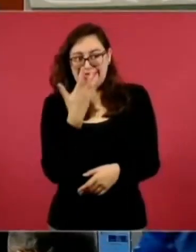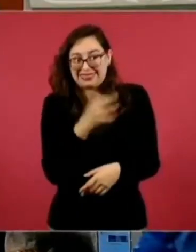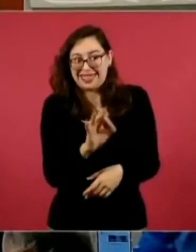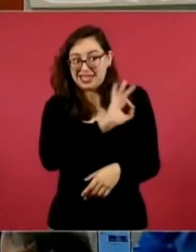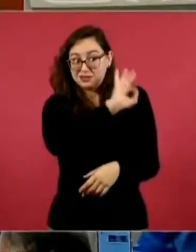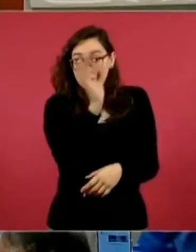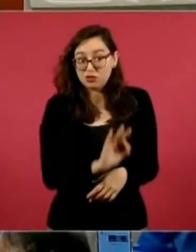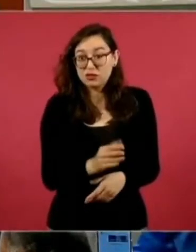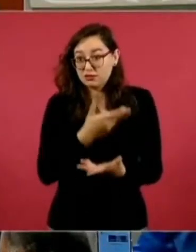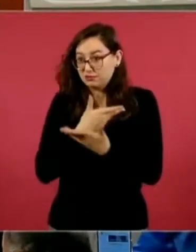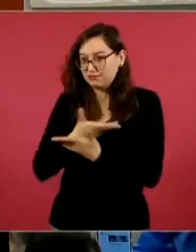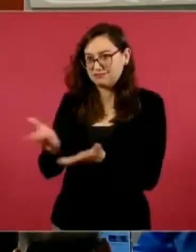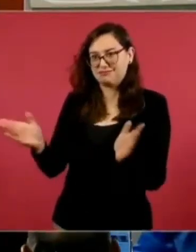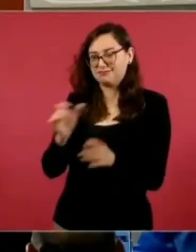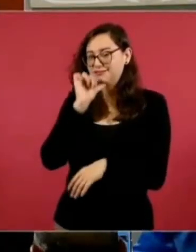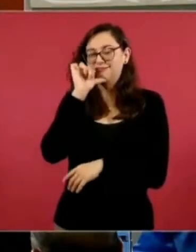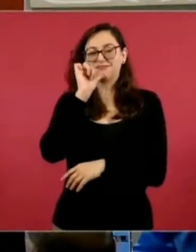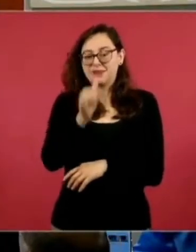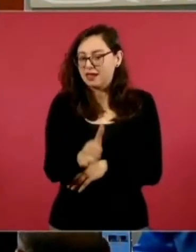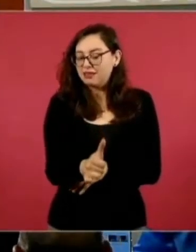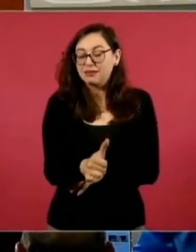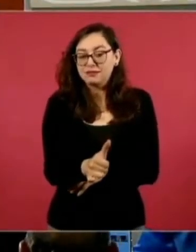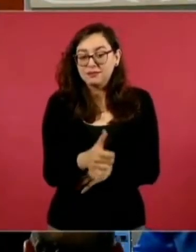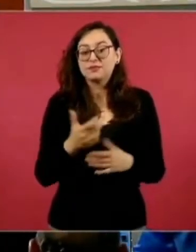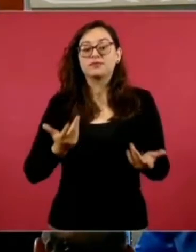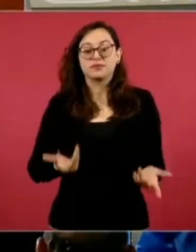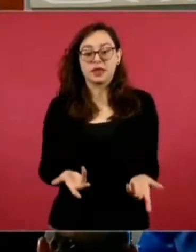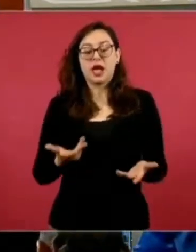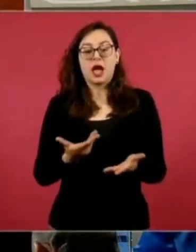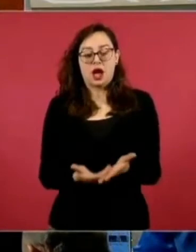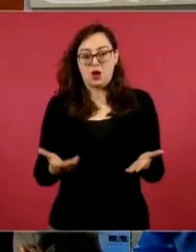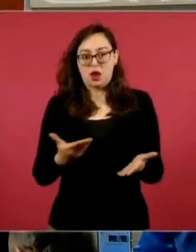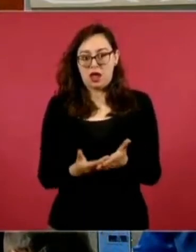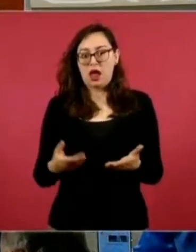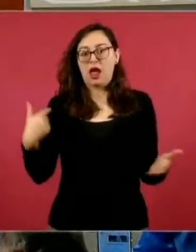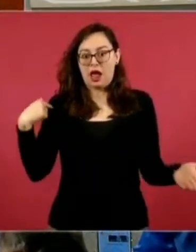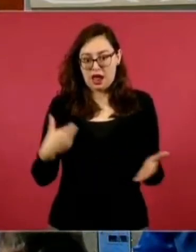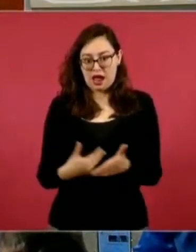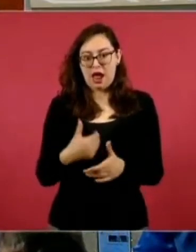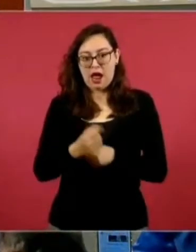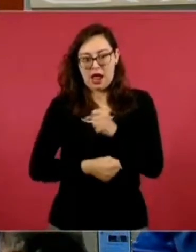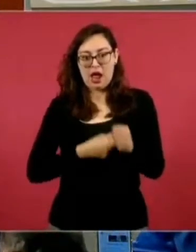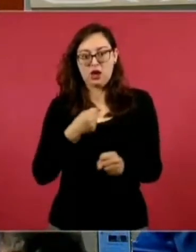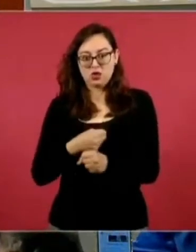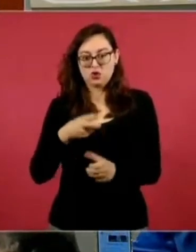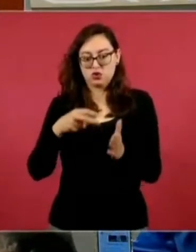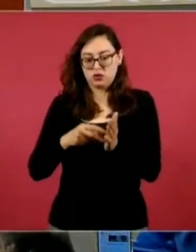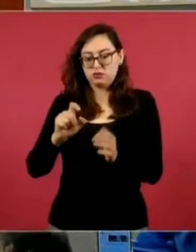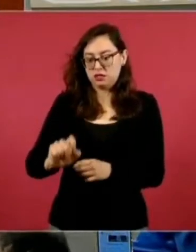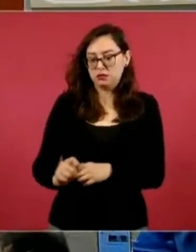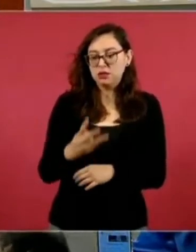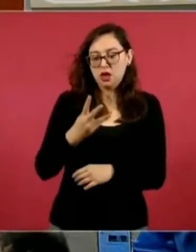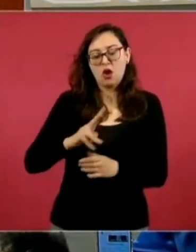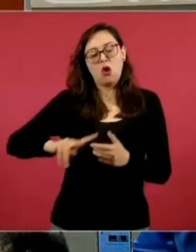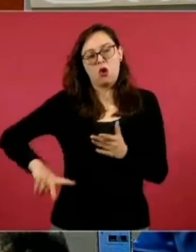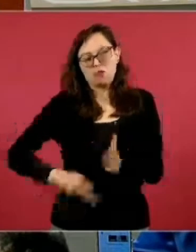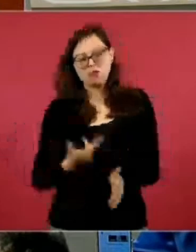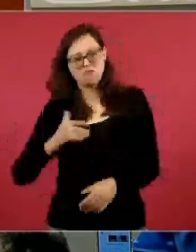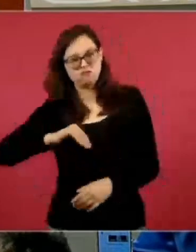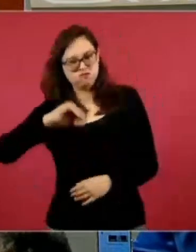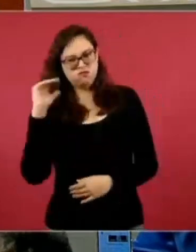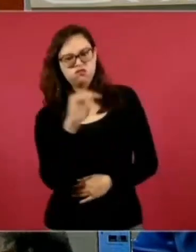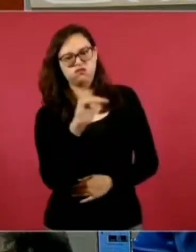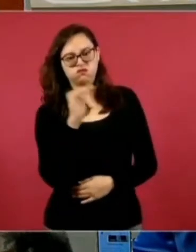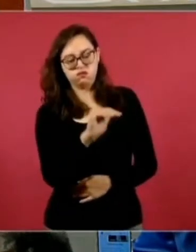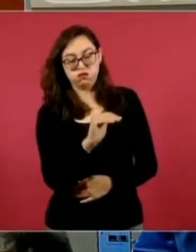a los mismos. Y bueno, pues ya en estas fechas, en este año, pues se retomó este cuestionamiento, con lo cual